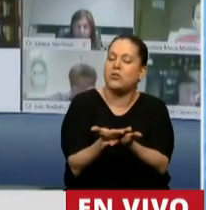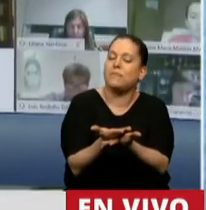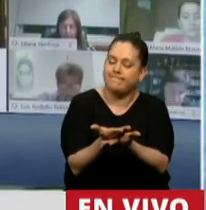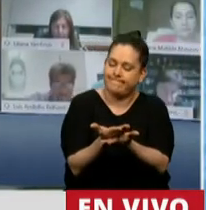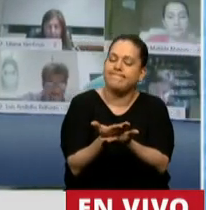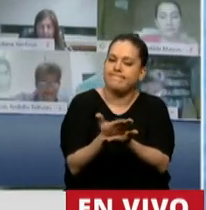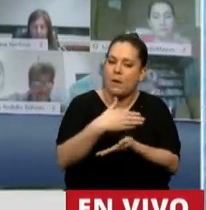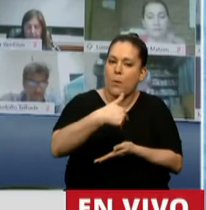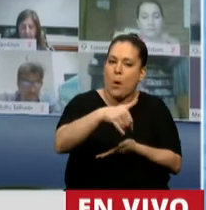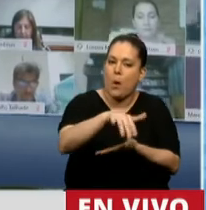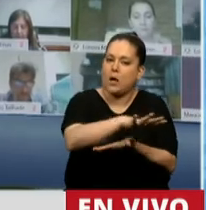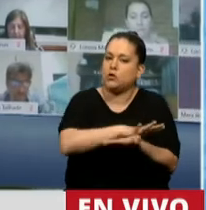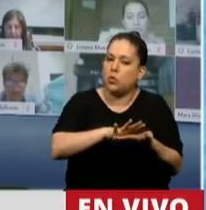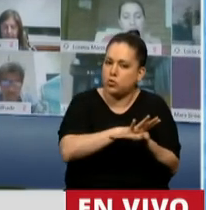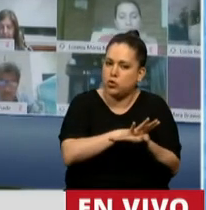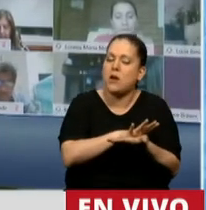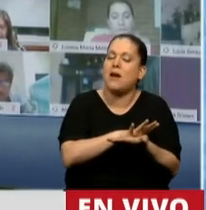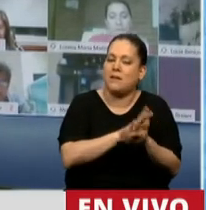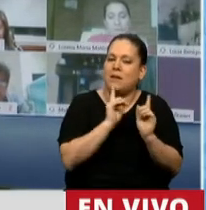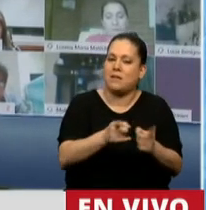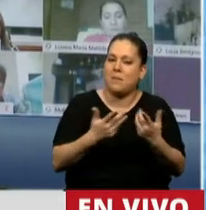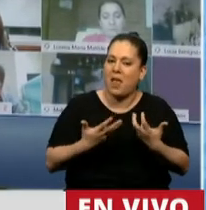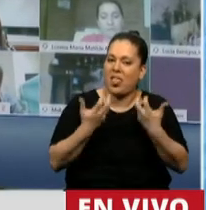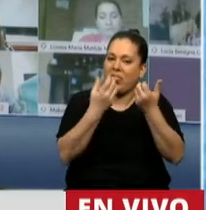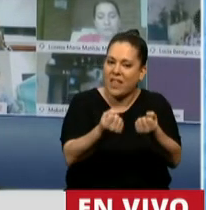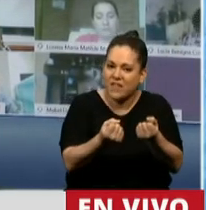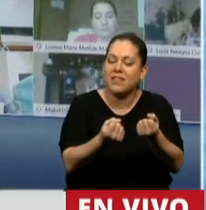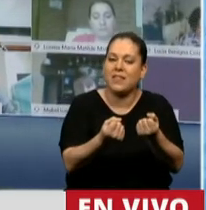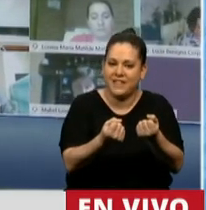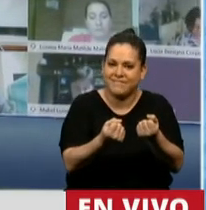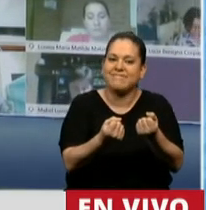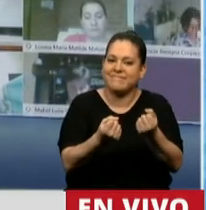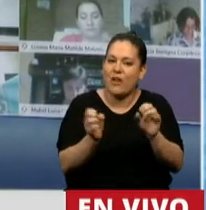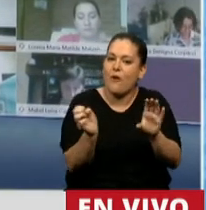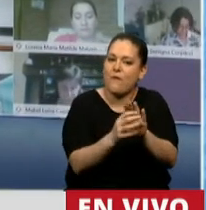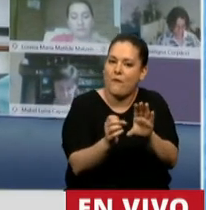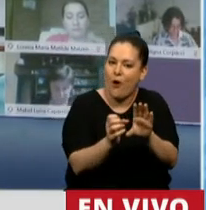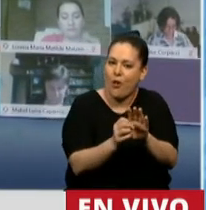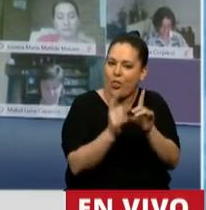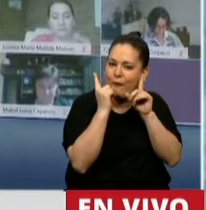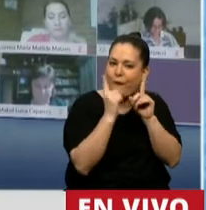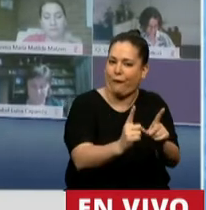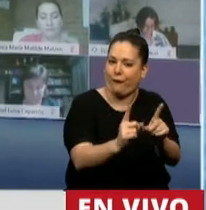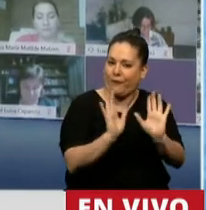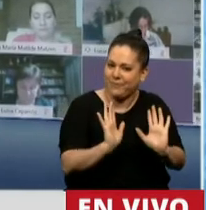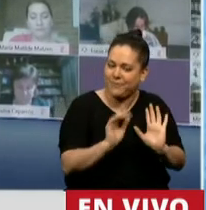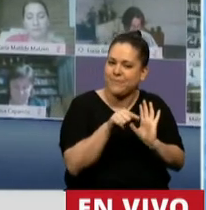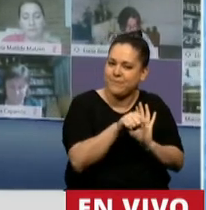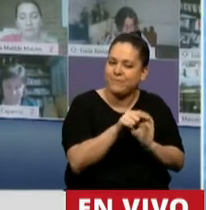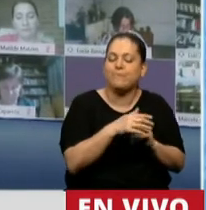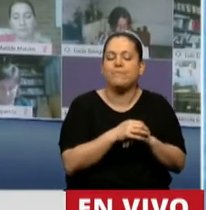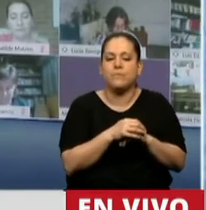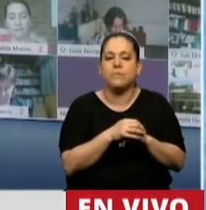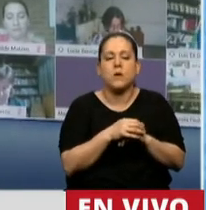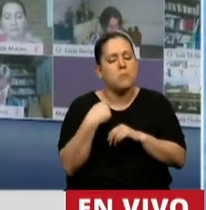solucionar y también venimos a defender el Fondo de Garantía de Sustentabilidad. Creo que por más